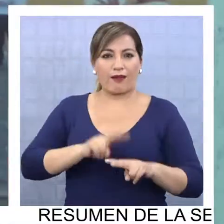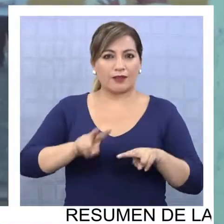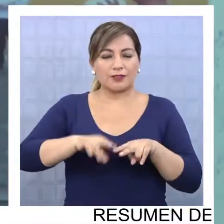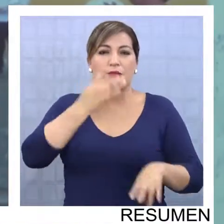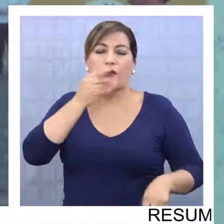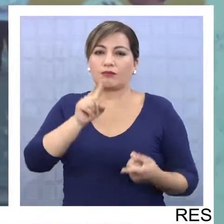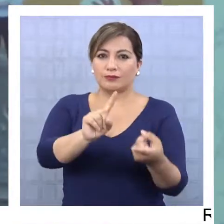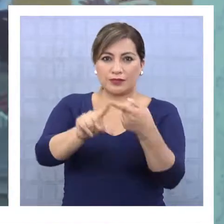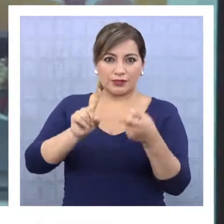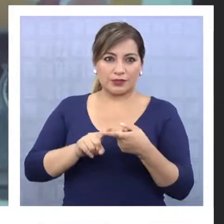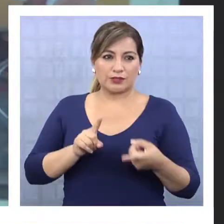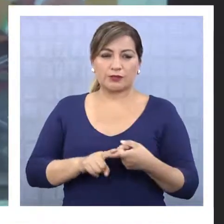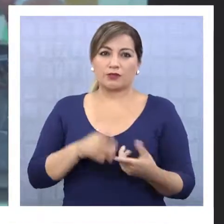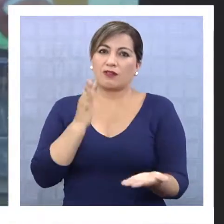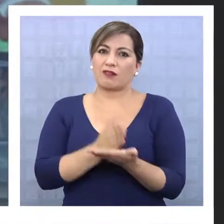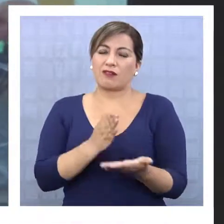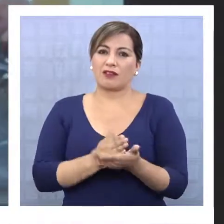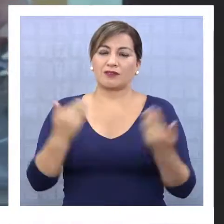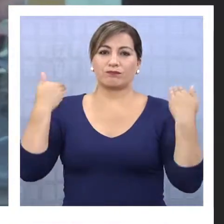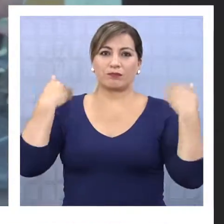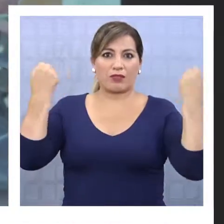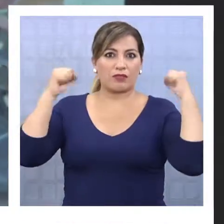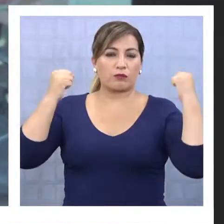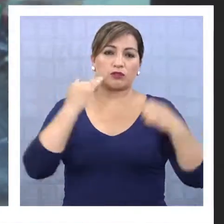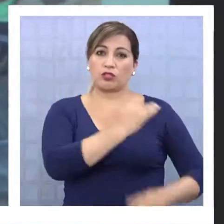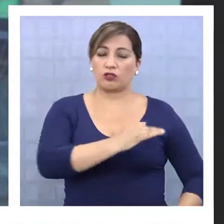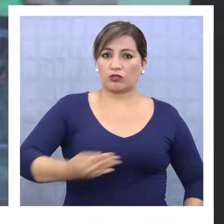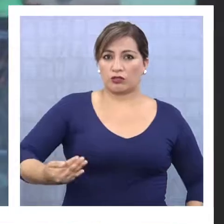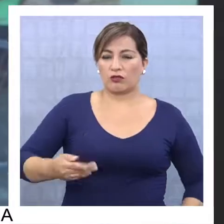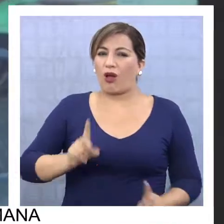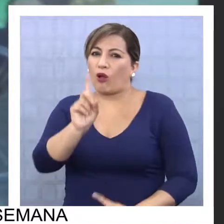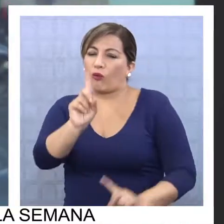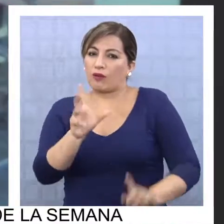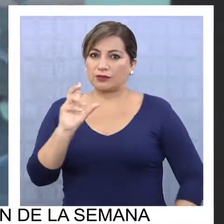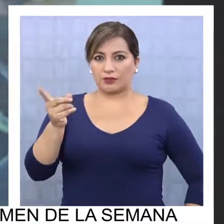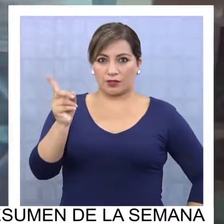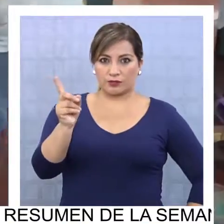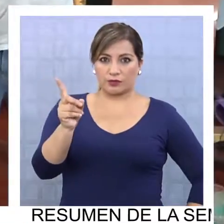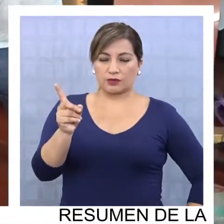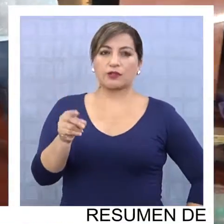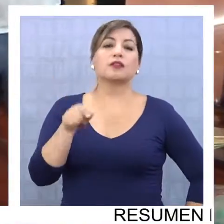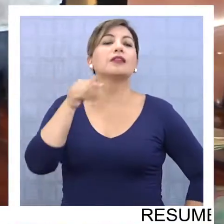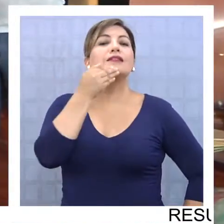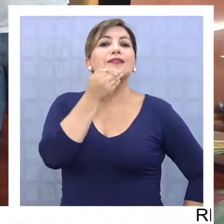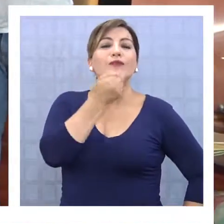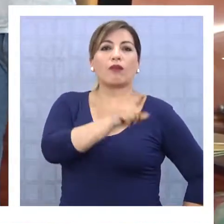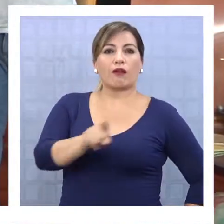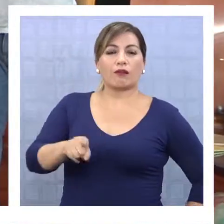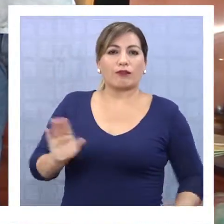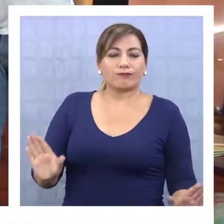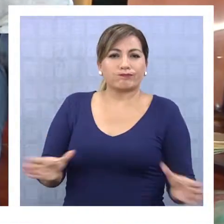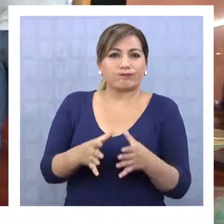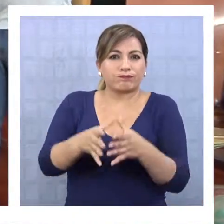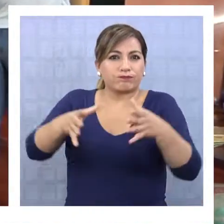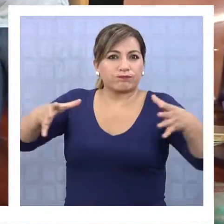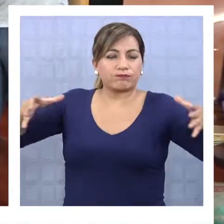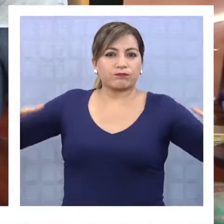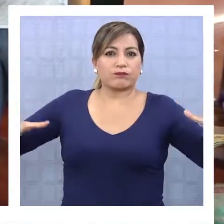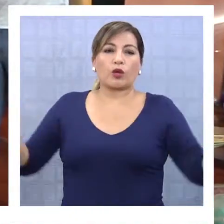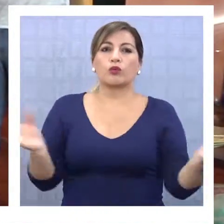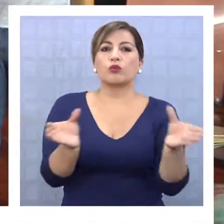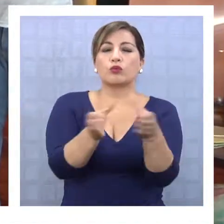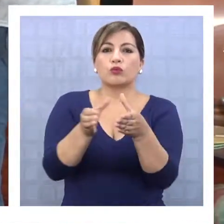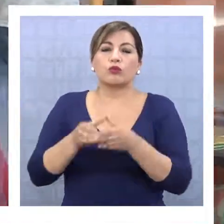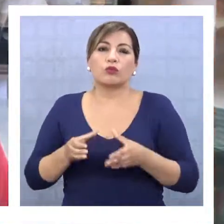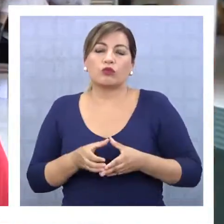en mejorar la participación en la clase de educación física de los niños que tengan alguna discapacidad, y por otra parte, aumentar el